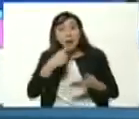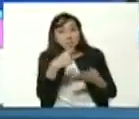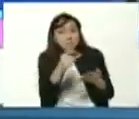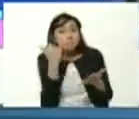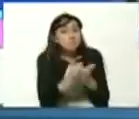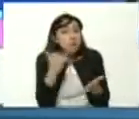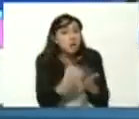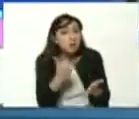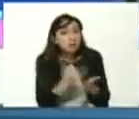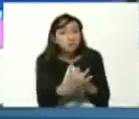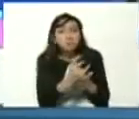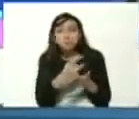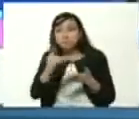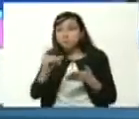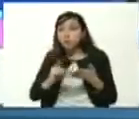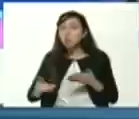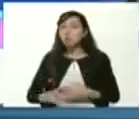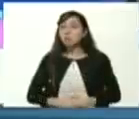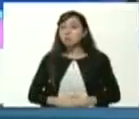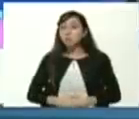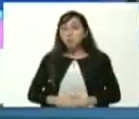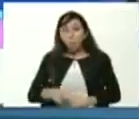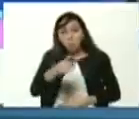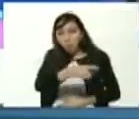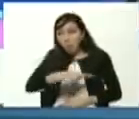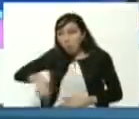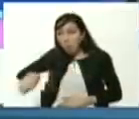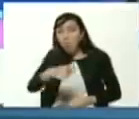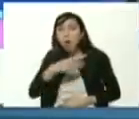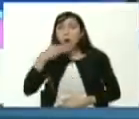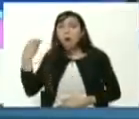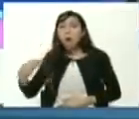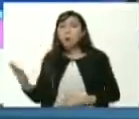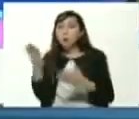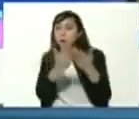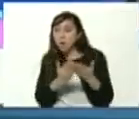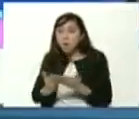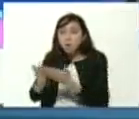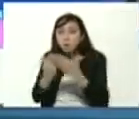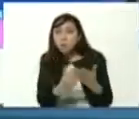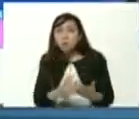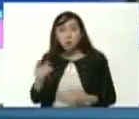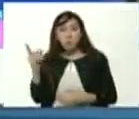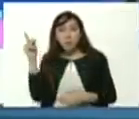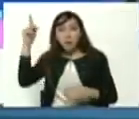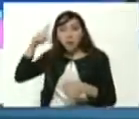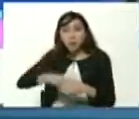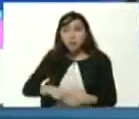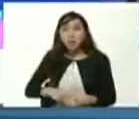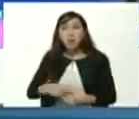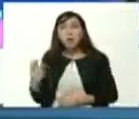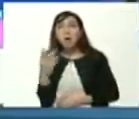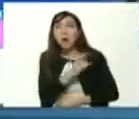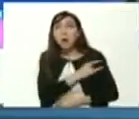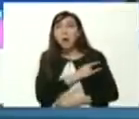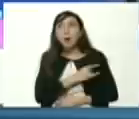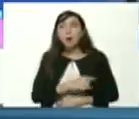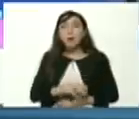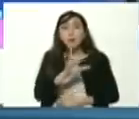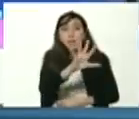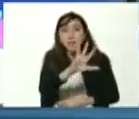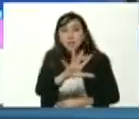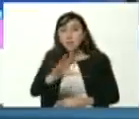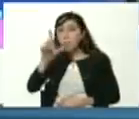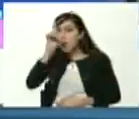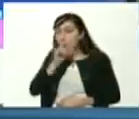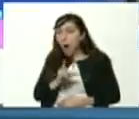de los muchachos y muchachas de los estudiantes y las estudiantes de quinto año para optar